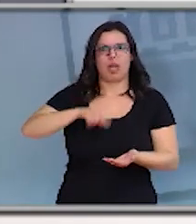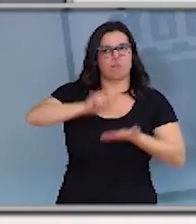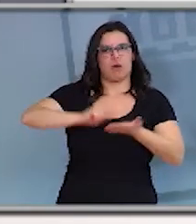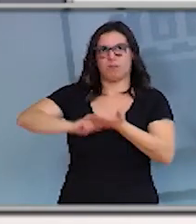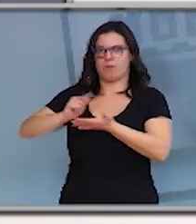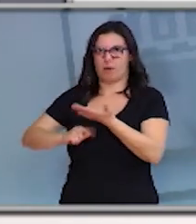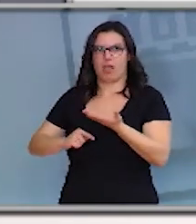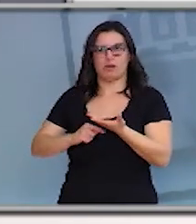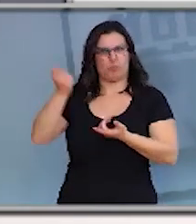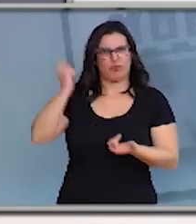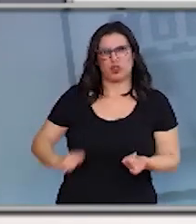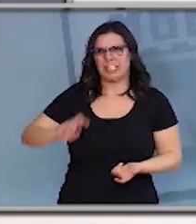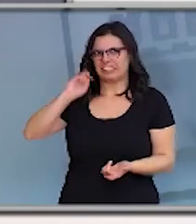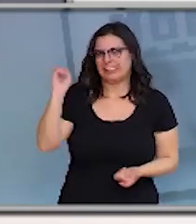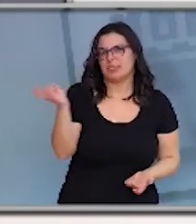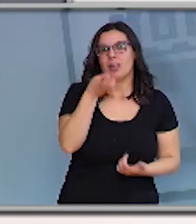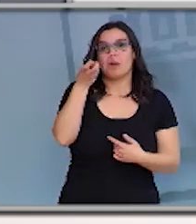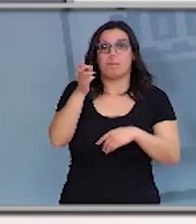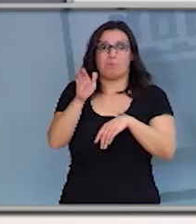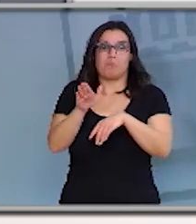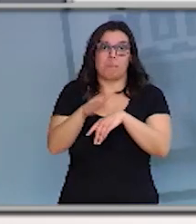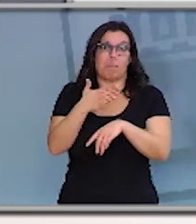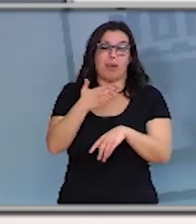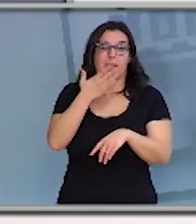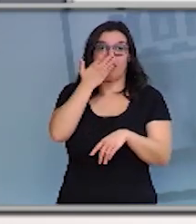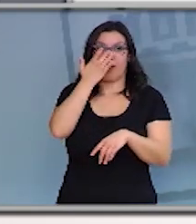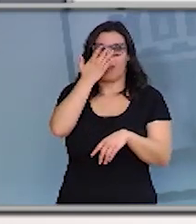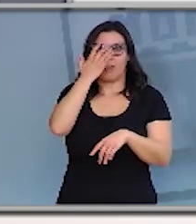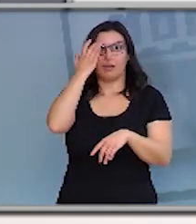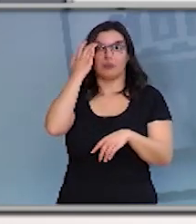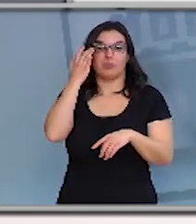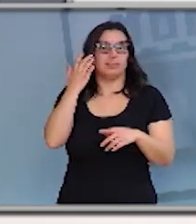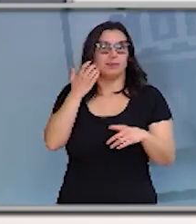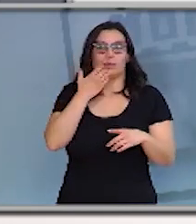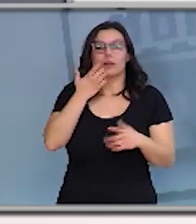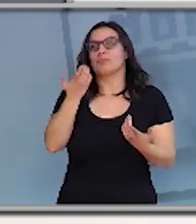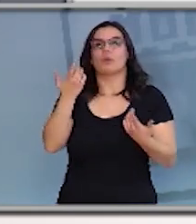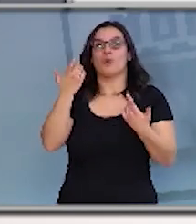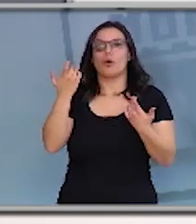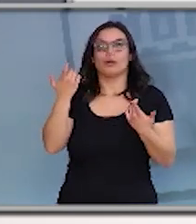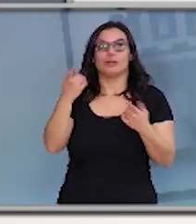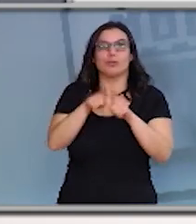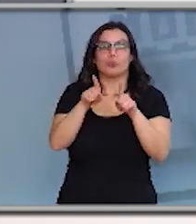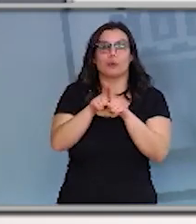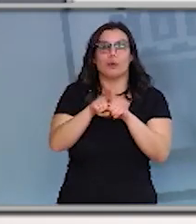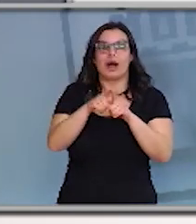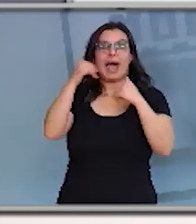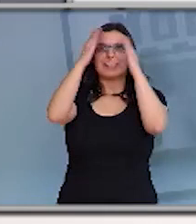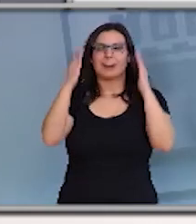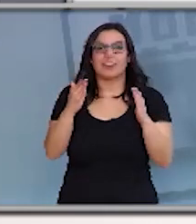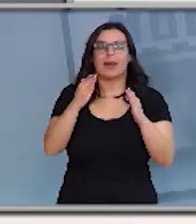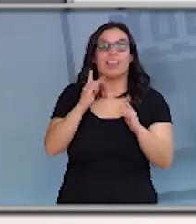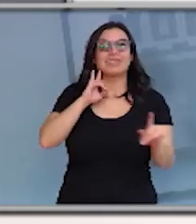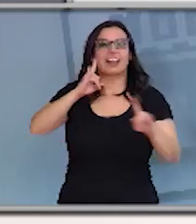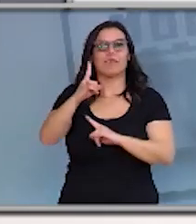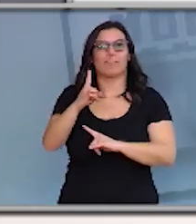profesionales para de alguna manera abordar temas como puede ser el teléfono 900, el teléfono